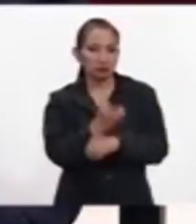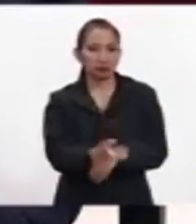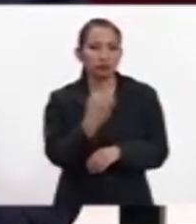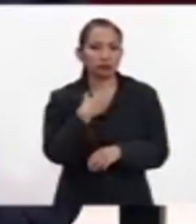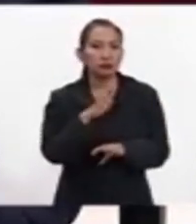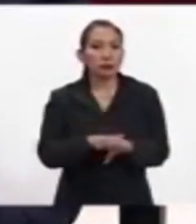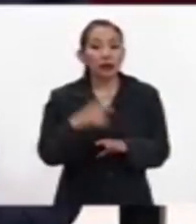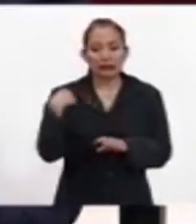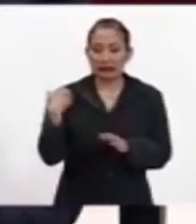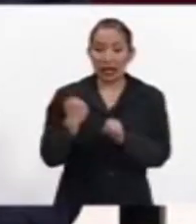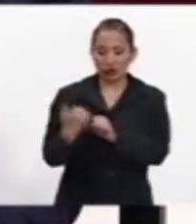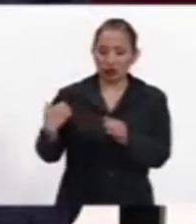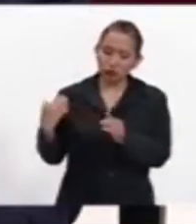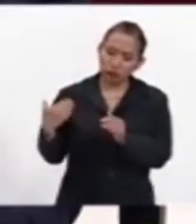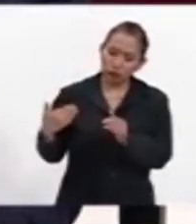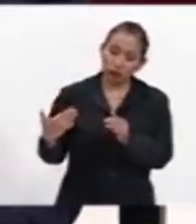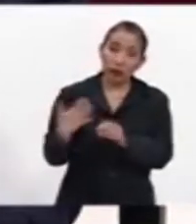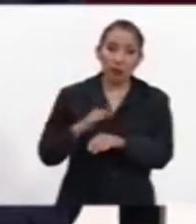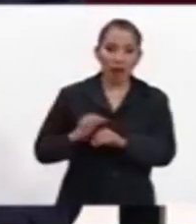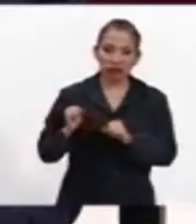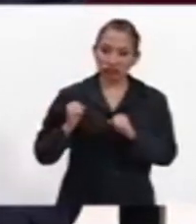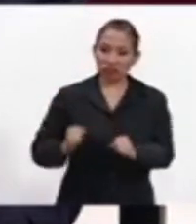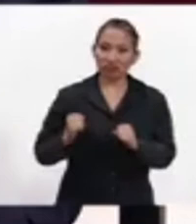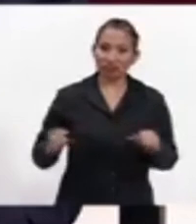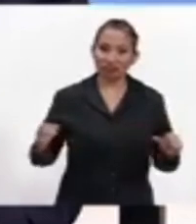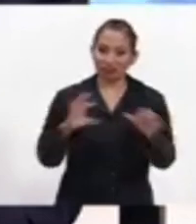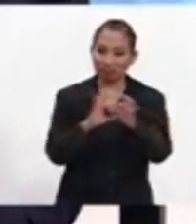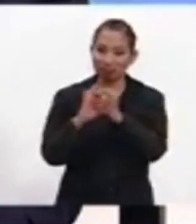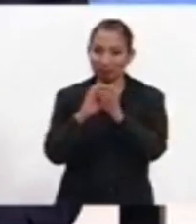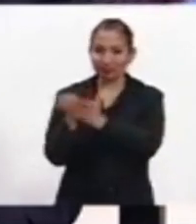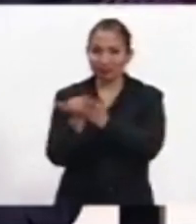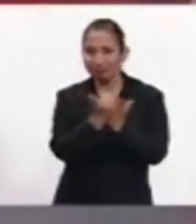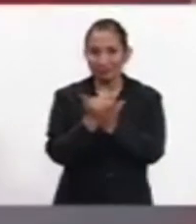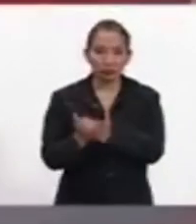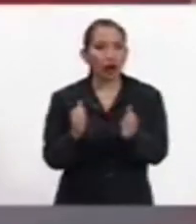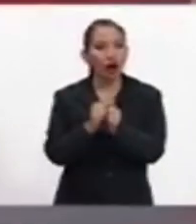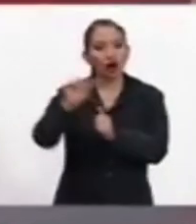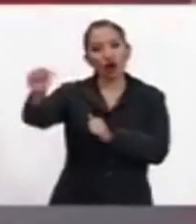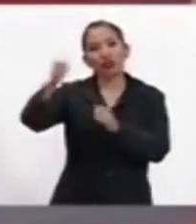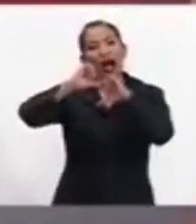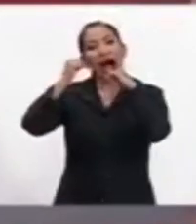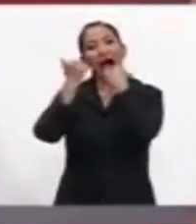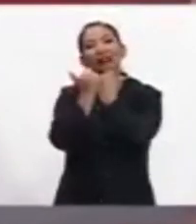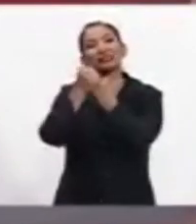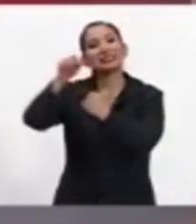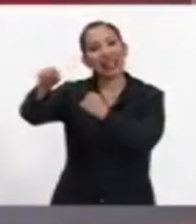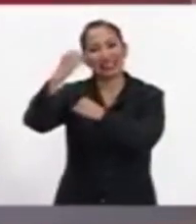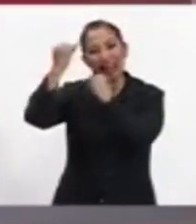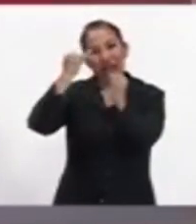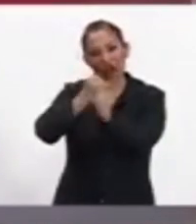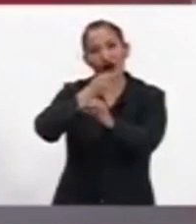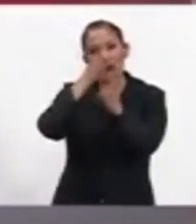sobre todo en los últimos años se ha fortalecido la cooperación con agencias, otras agencias